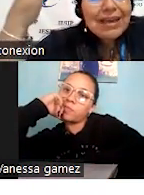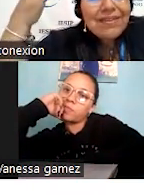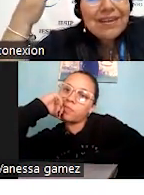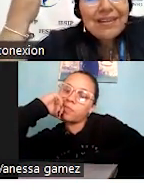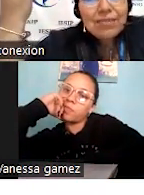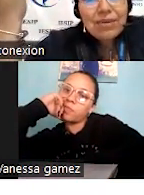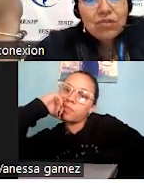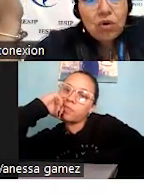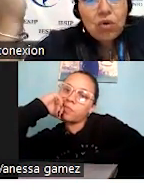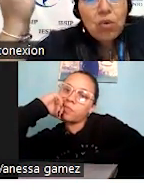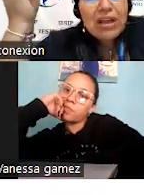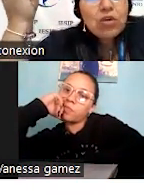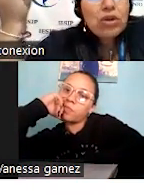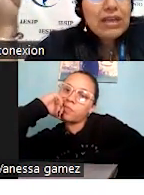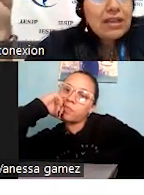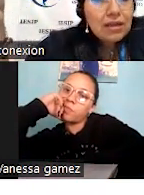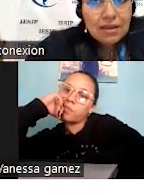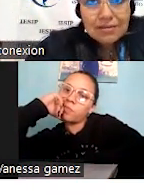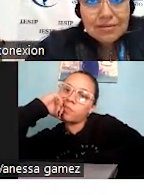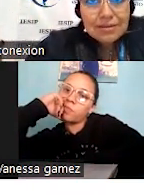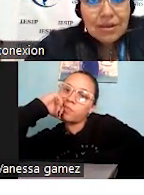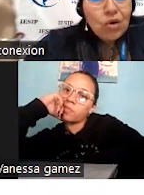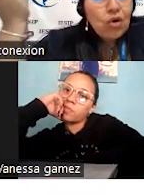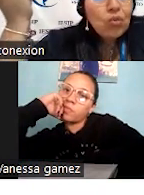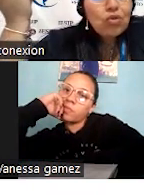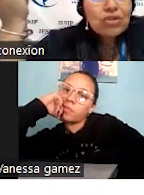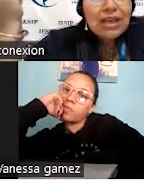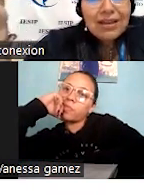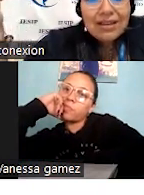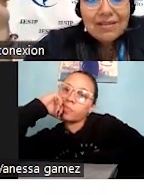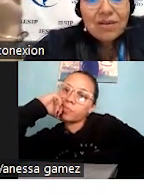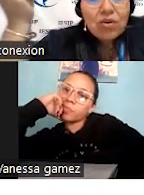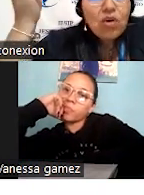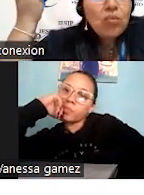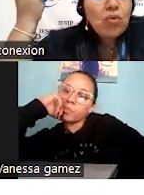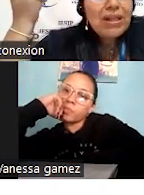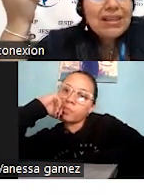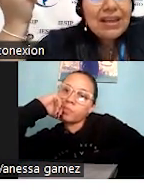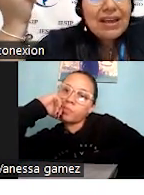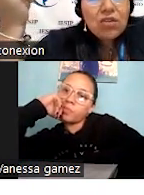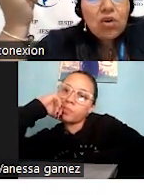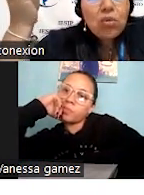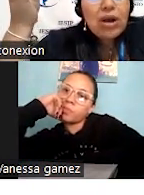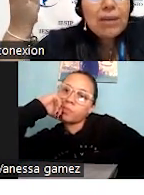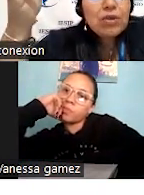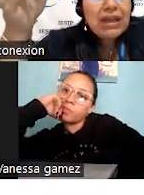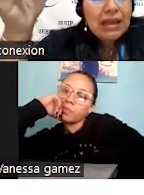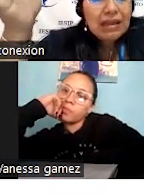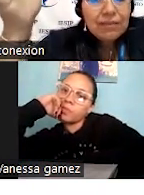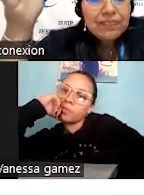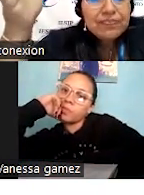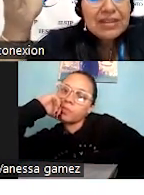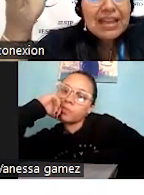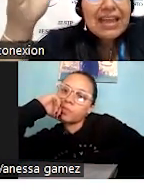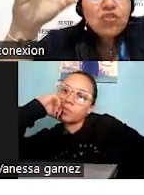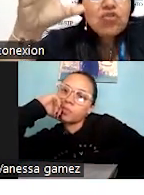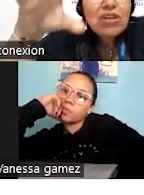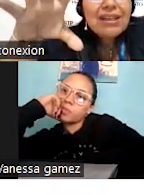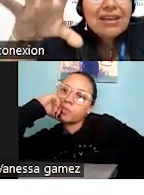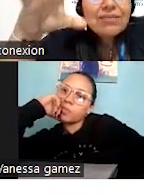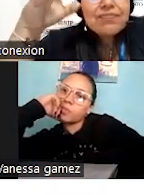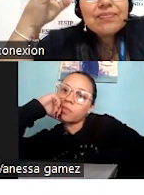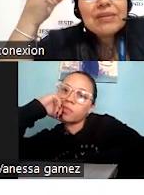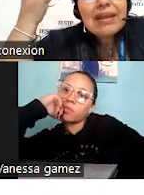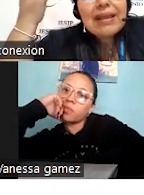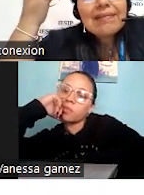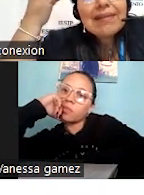las fábricas de servicios como aerolíneas, como hoteles, como balnearios, como camionaje, ellos